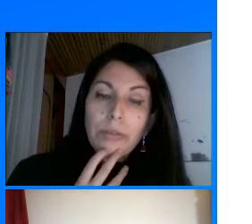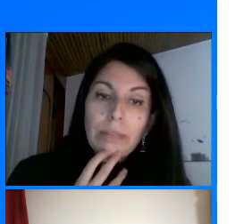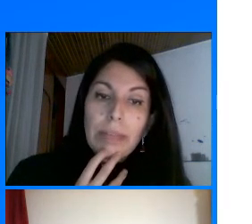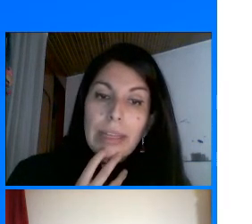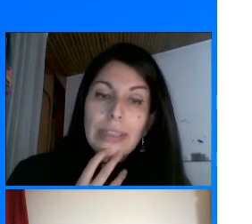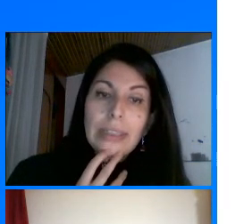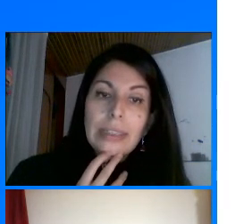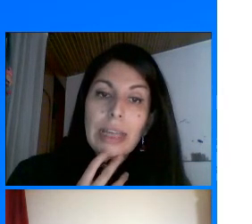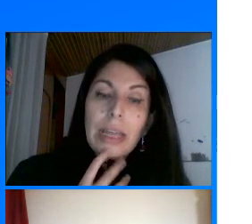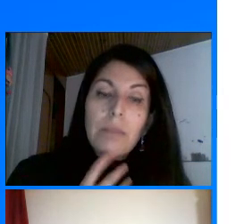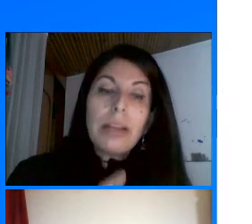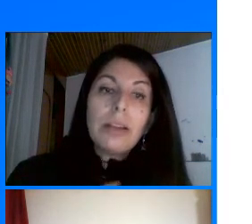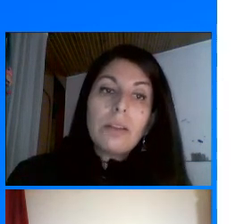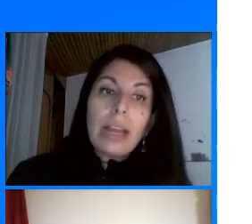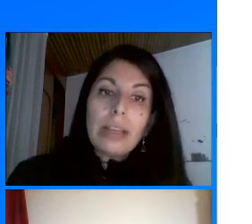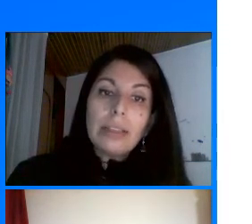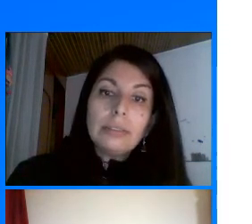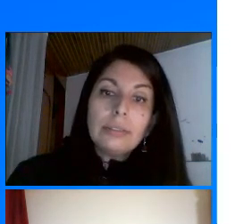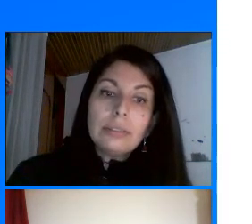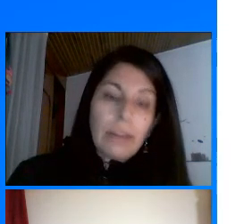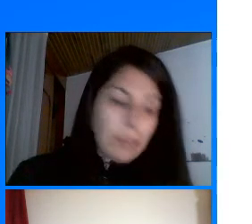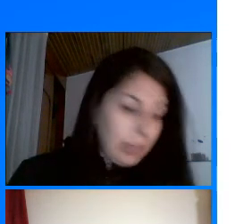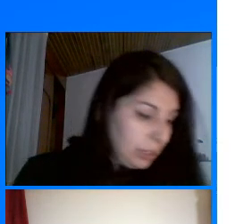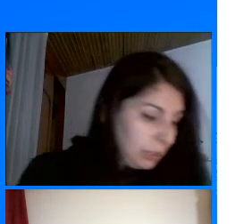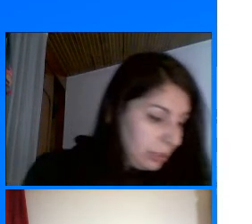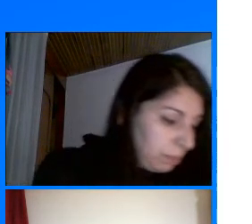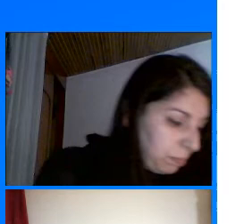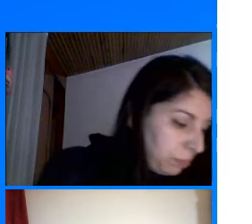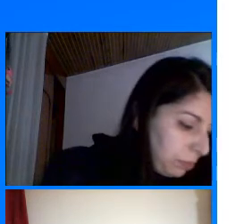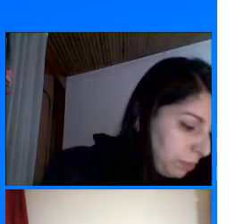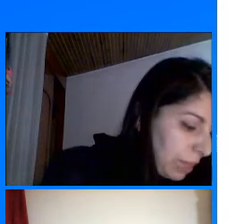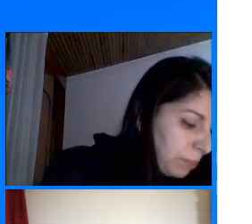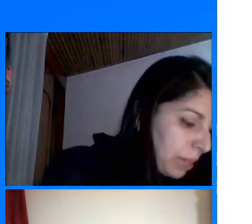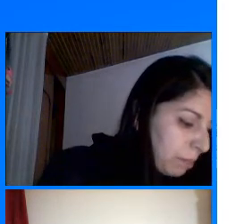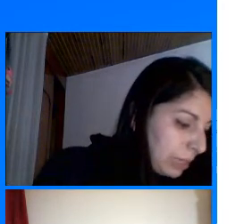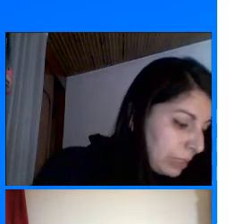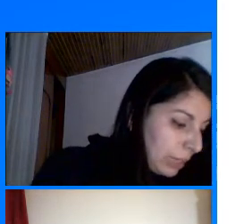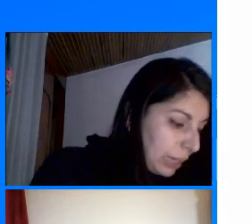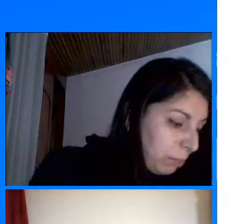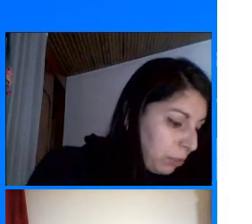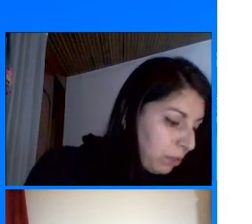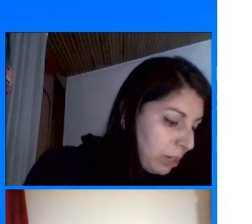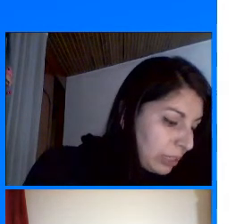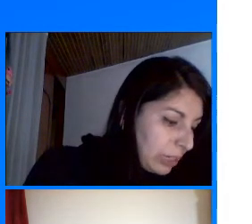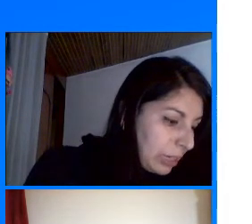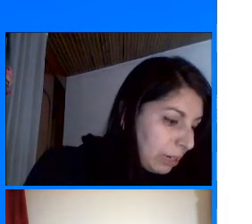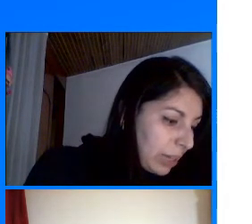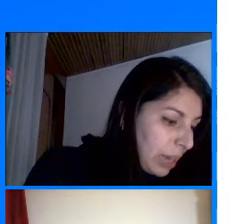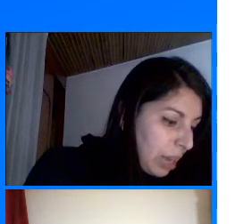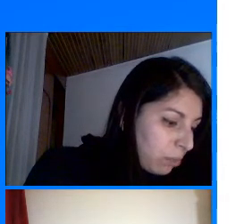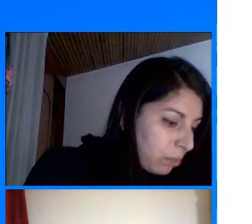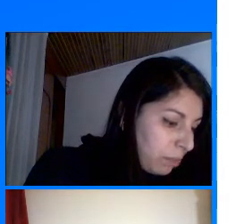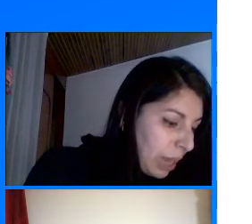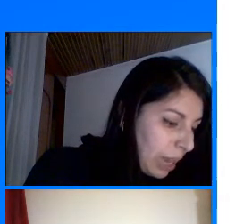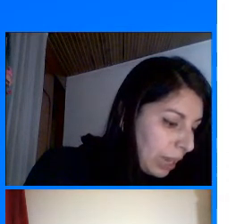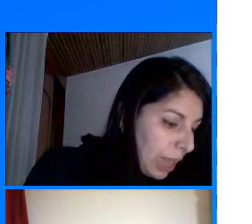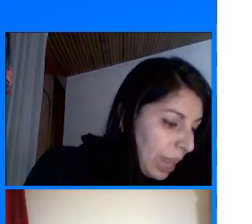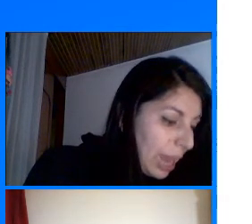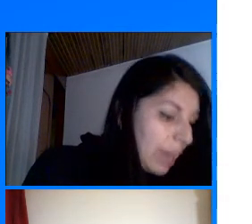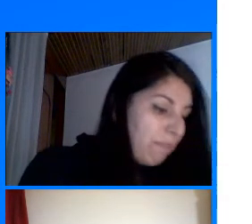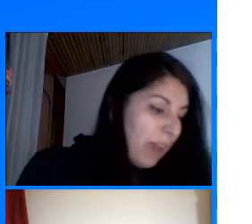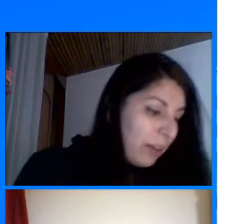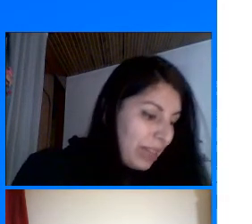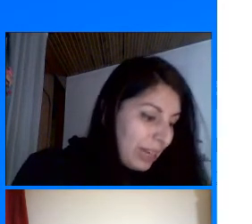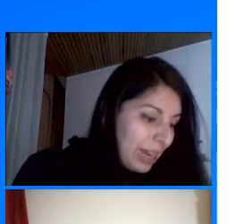Perfecto De necesidad Pero igual A ver Las pirámides de Egipto Angelina y Gabriela Muy bien